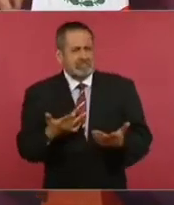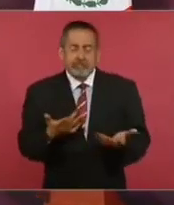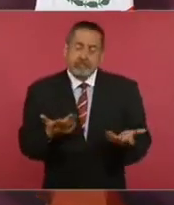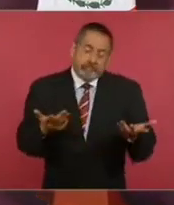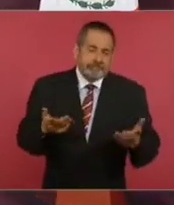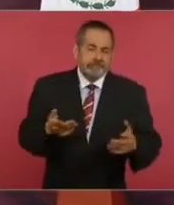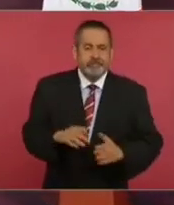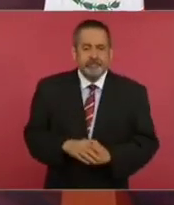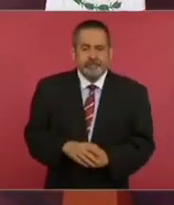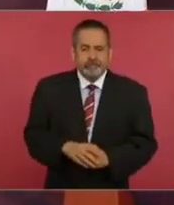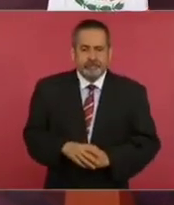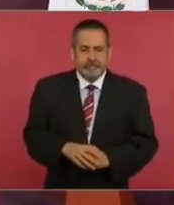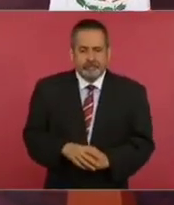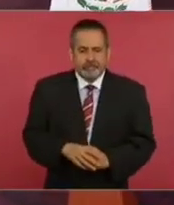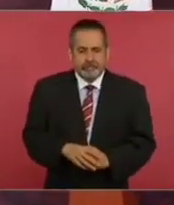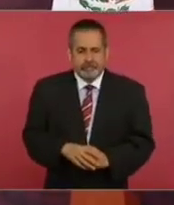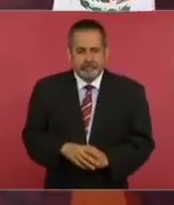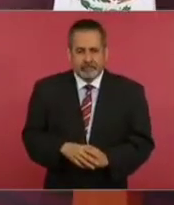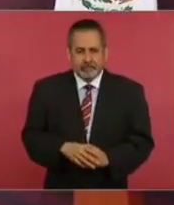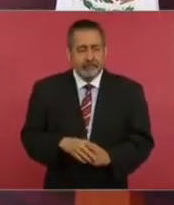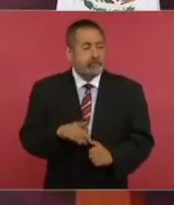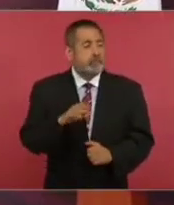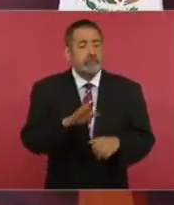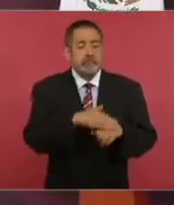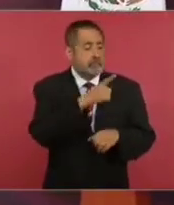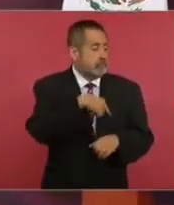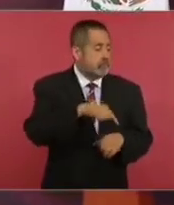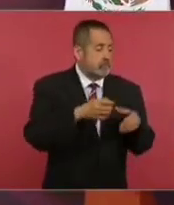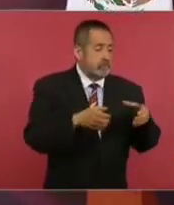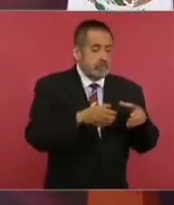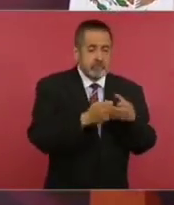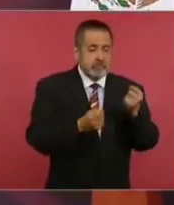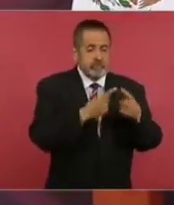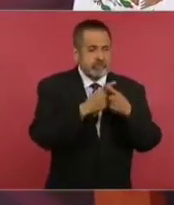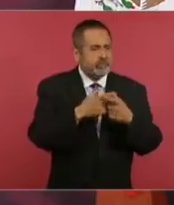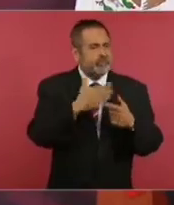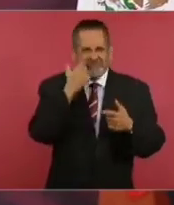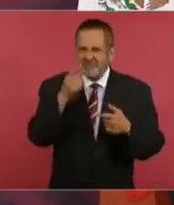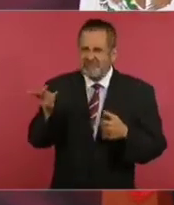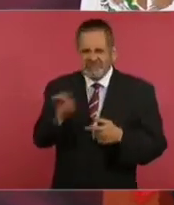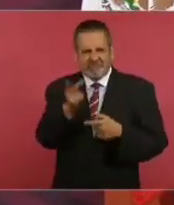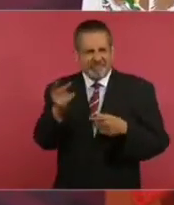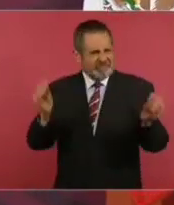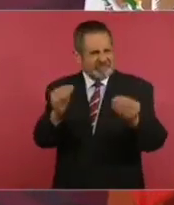porque apuestan al pleito,